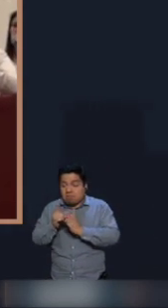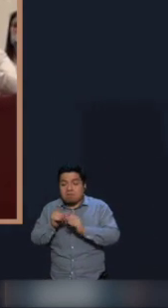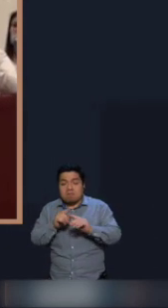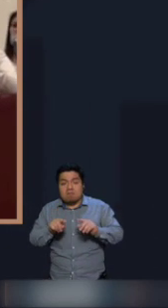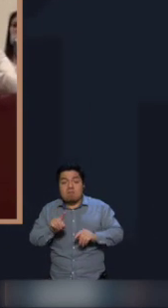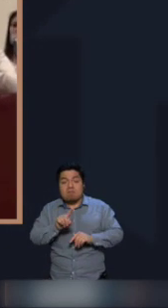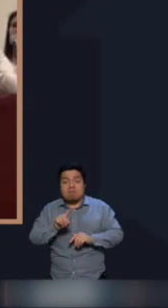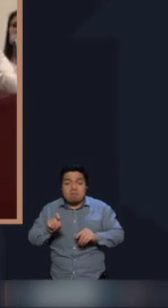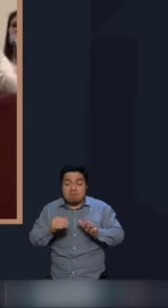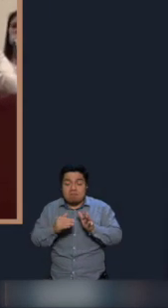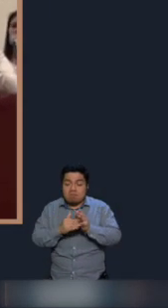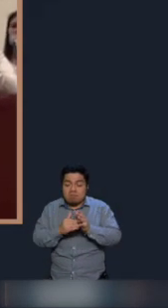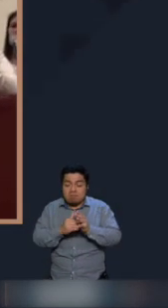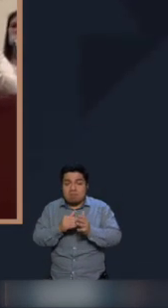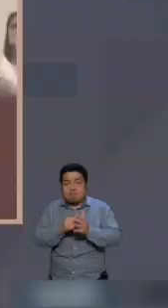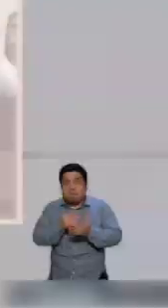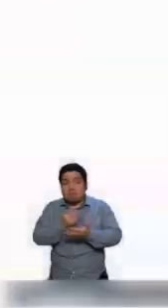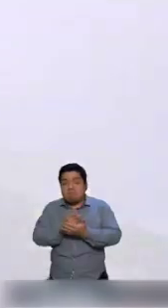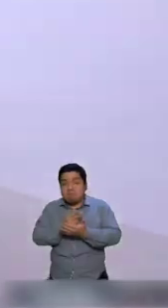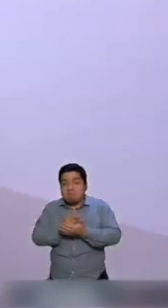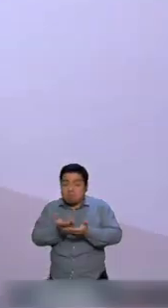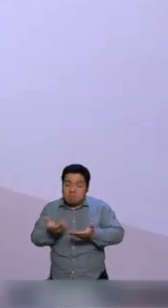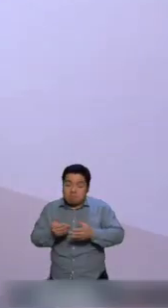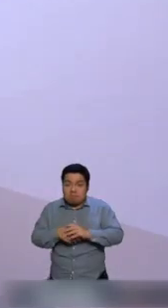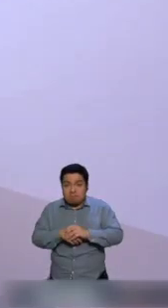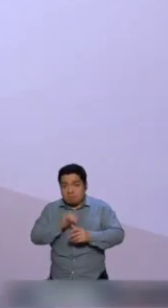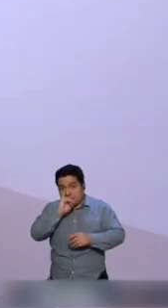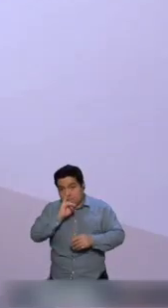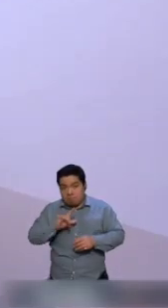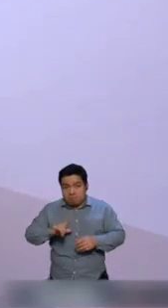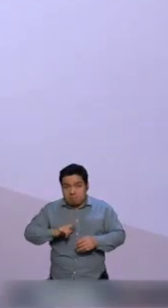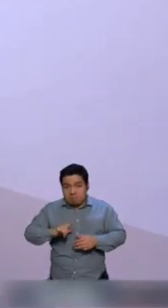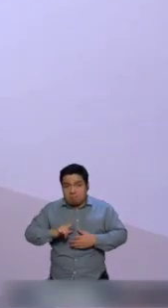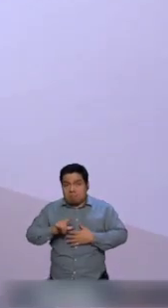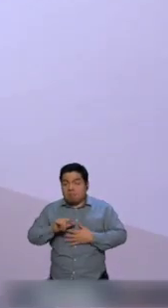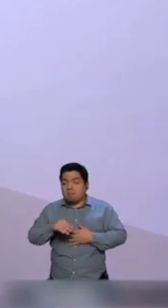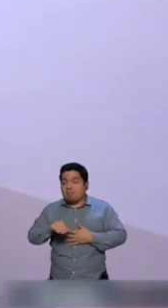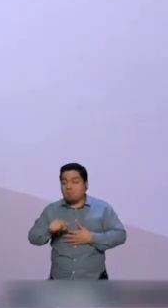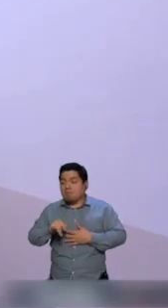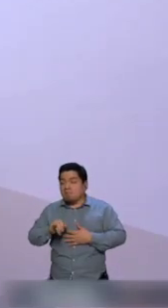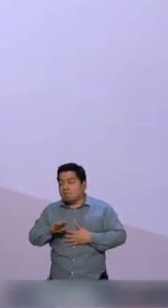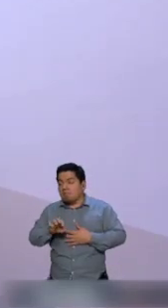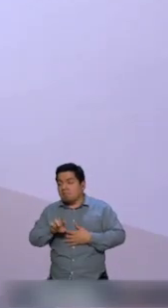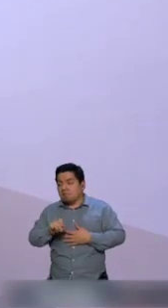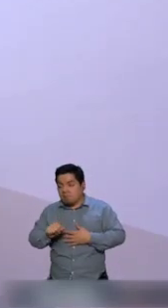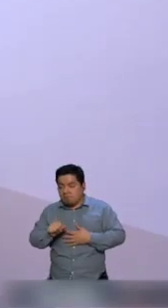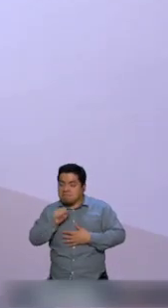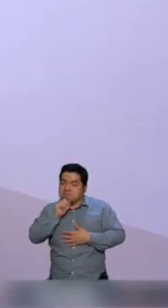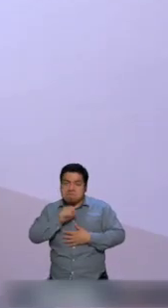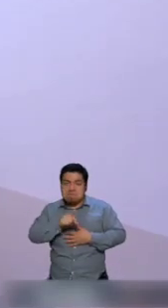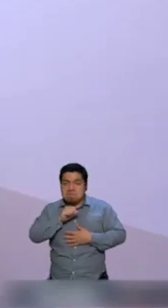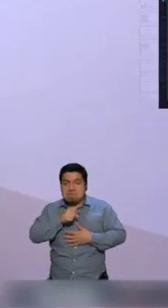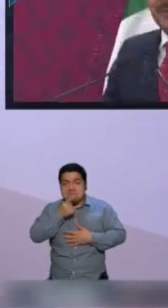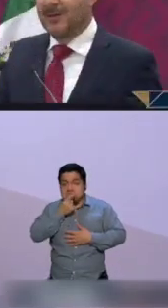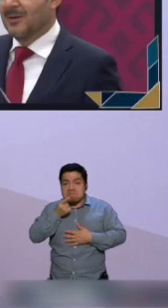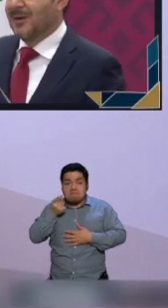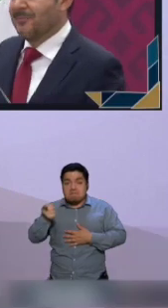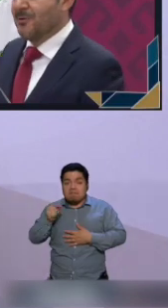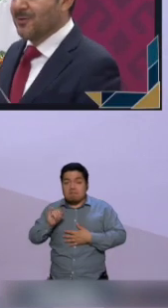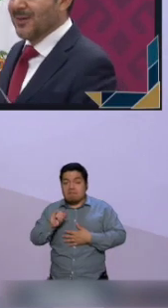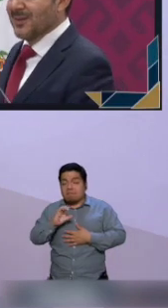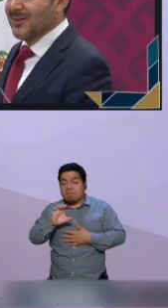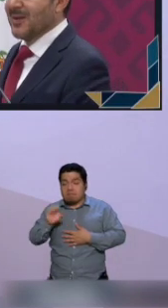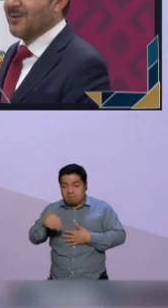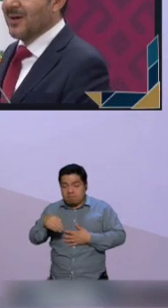100 millones de pesos. El jefe de gobierno, Martí Batres, también rechazó las medidas cautelares impuestas por el Instituto